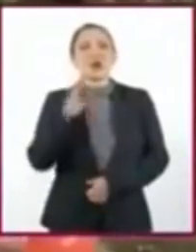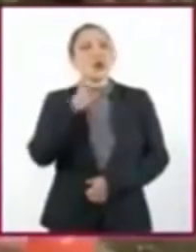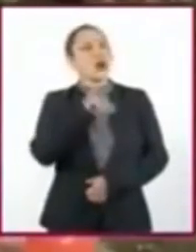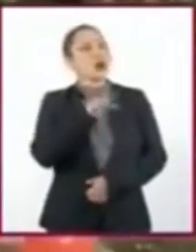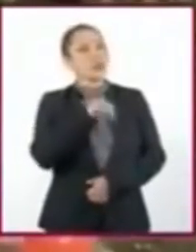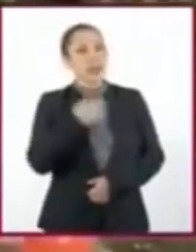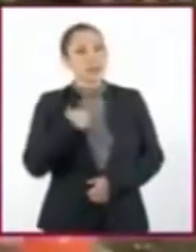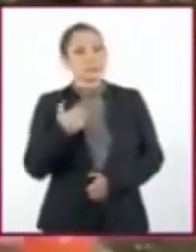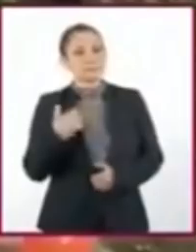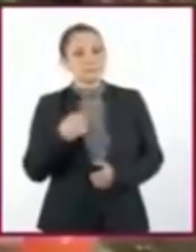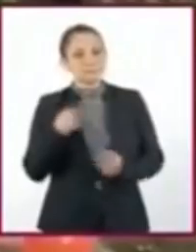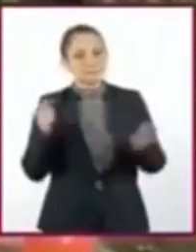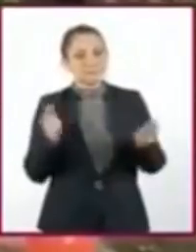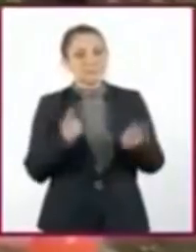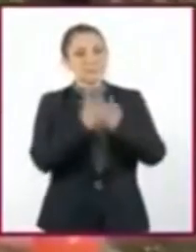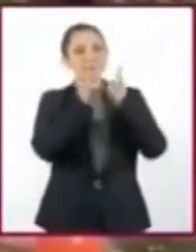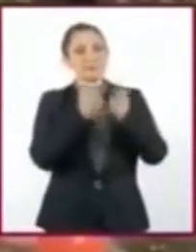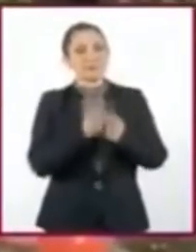chócalas.